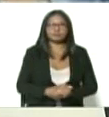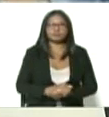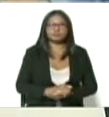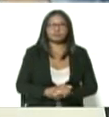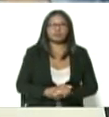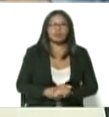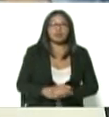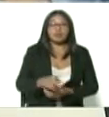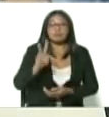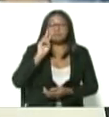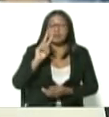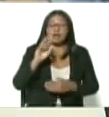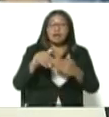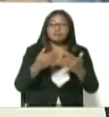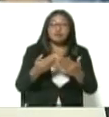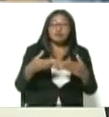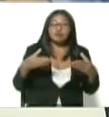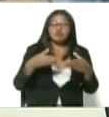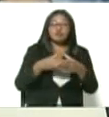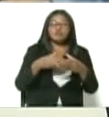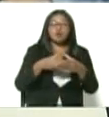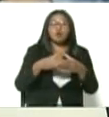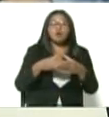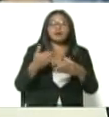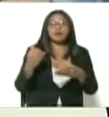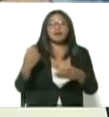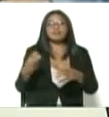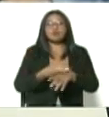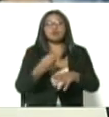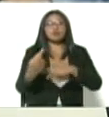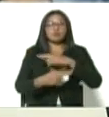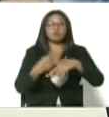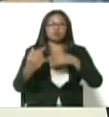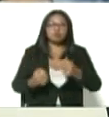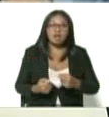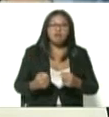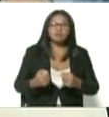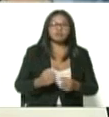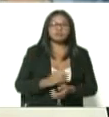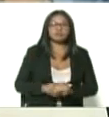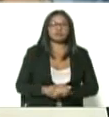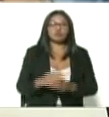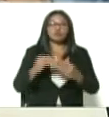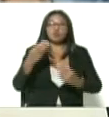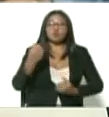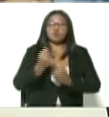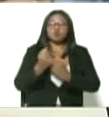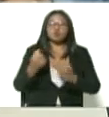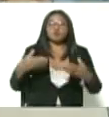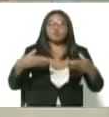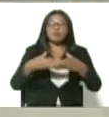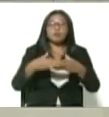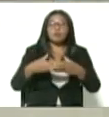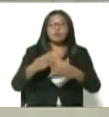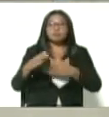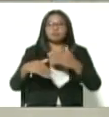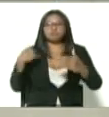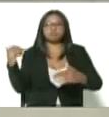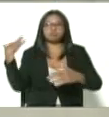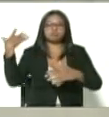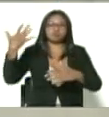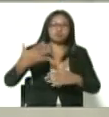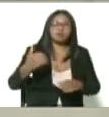por parte del equipo del gobierno revolucionario y del todo el equipo de apoyo que viene trabajando con nosotros